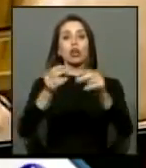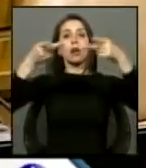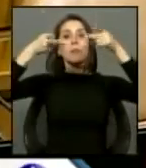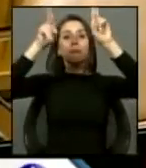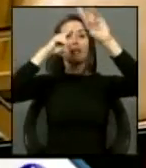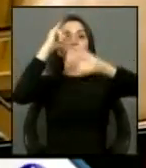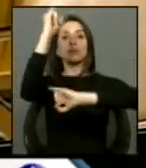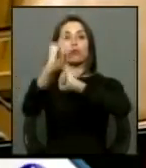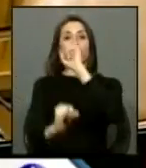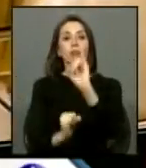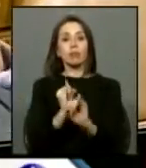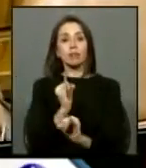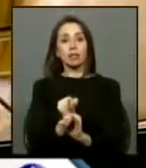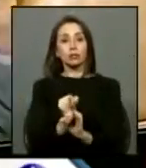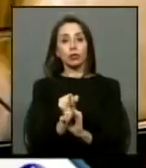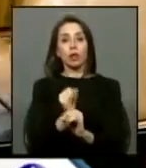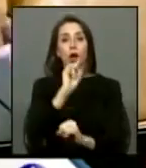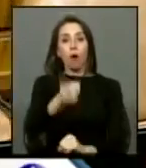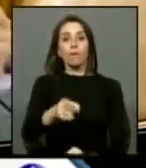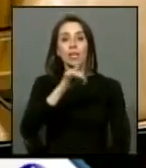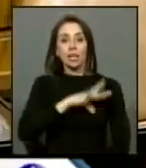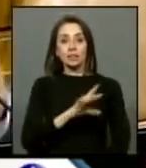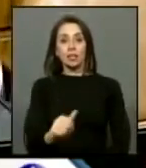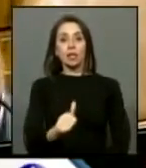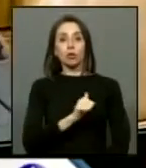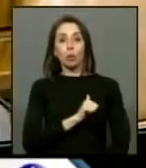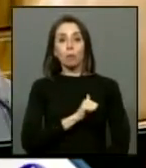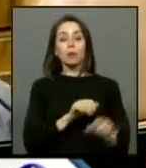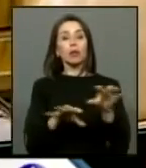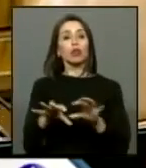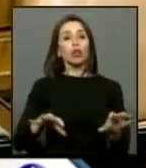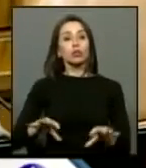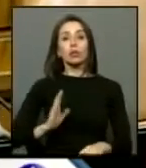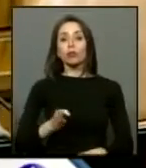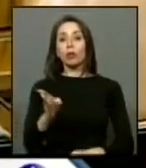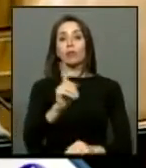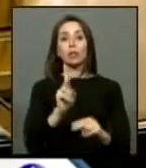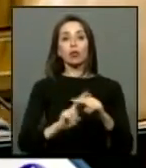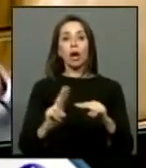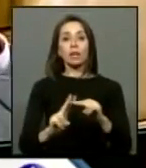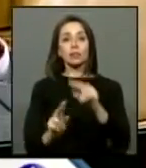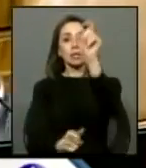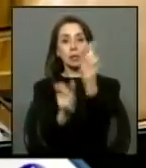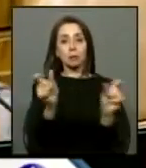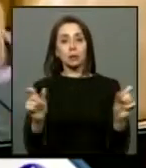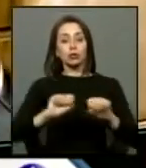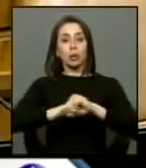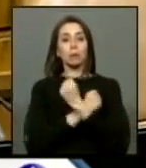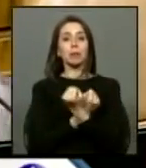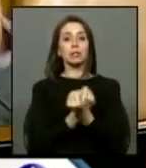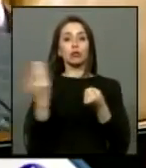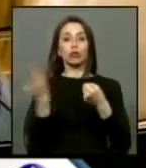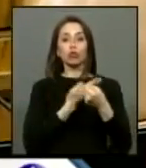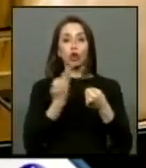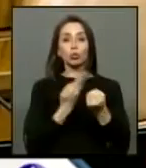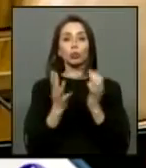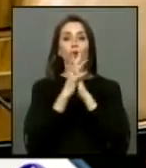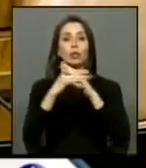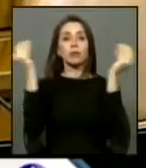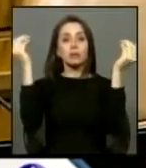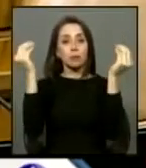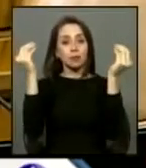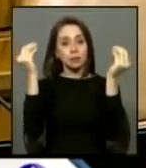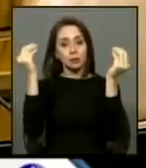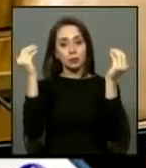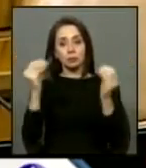internacional que obliga a Chile a dar cumplimiento a cosas que aún no hace con las personas que fueron prisioneras torturadas desaparecidas